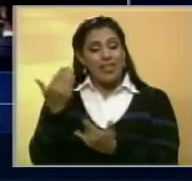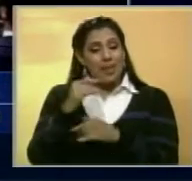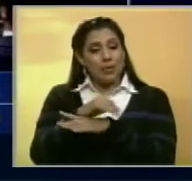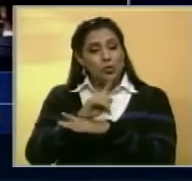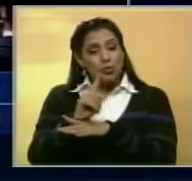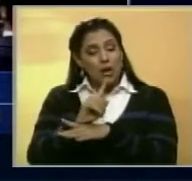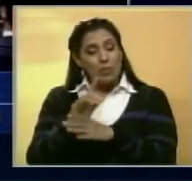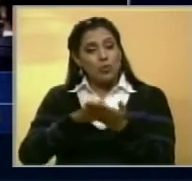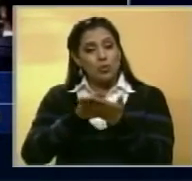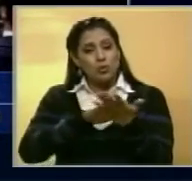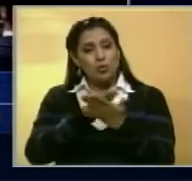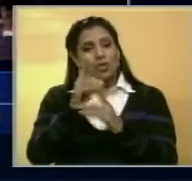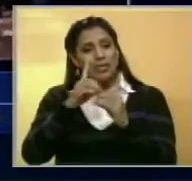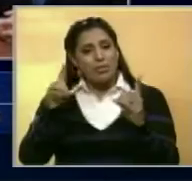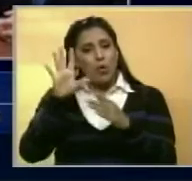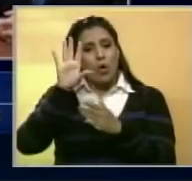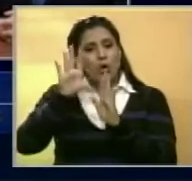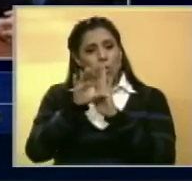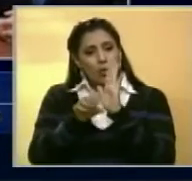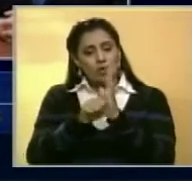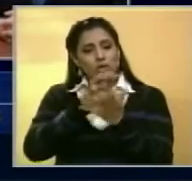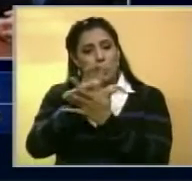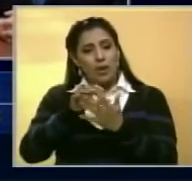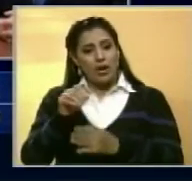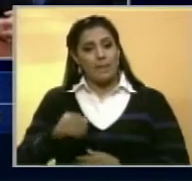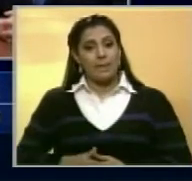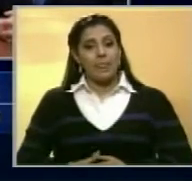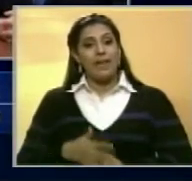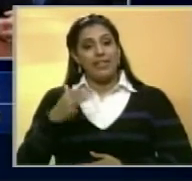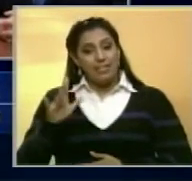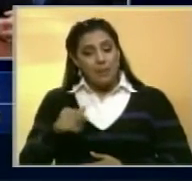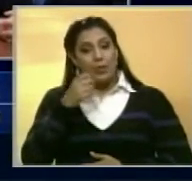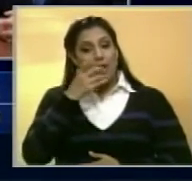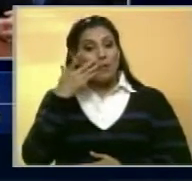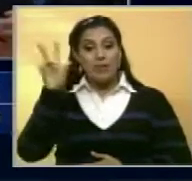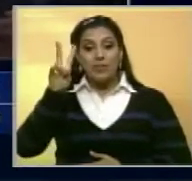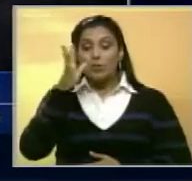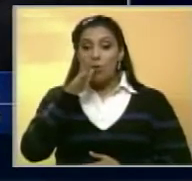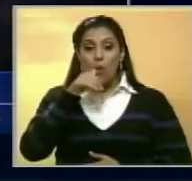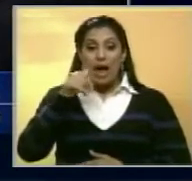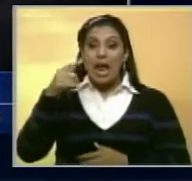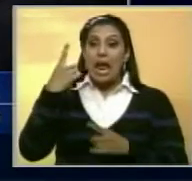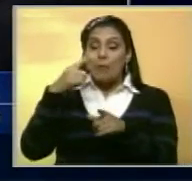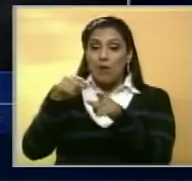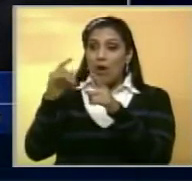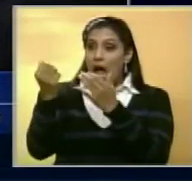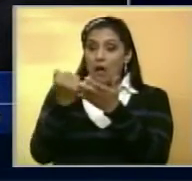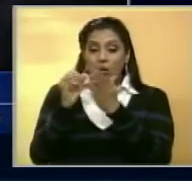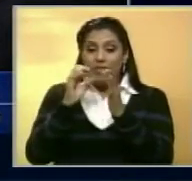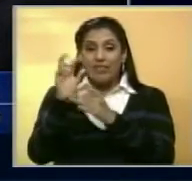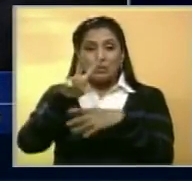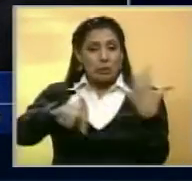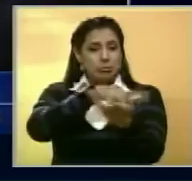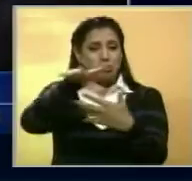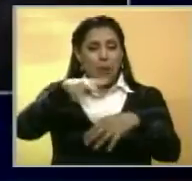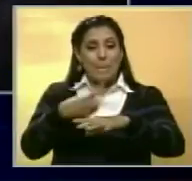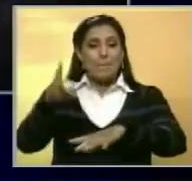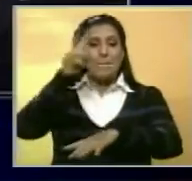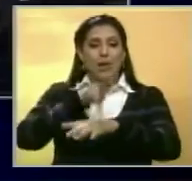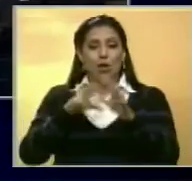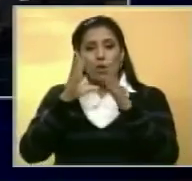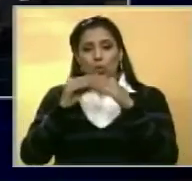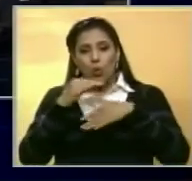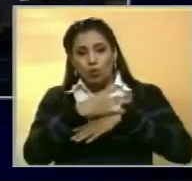solución pacífica, democrática y constitucional a la crisis. Aseguró que si en Venezuela ocurre una explosión social, tendrá repercusión